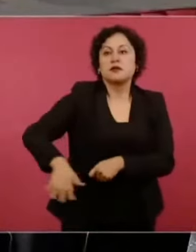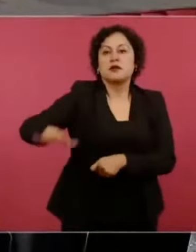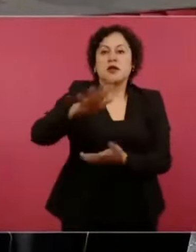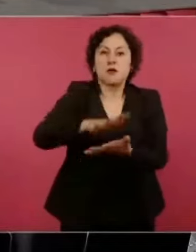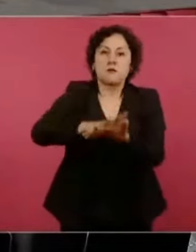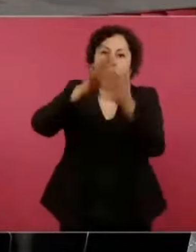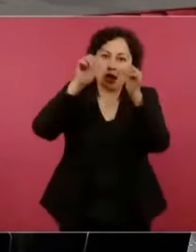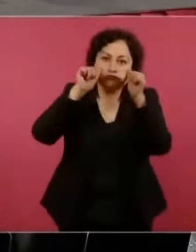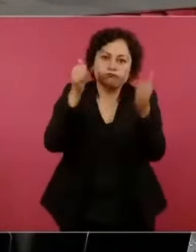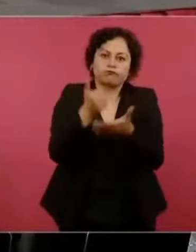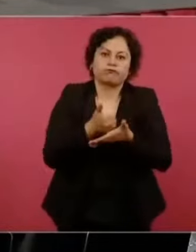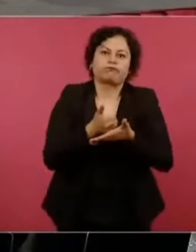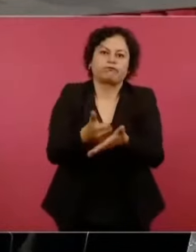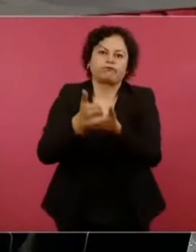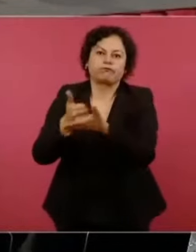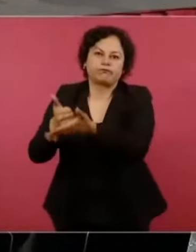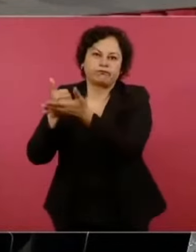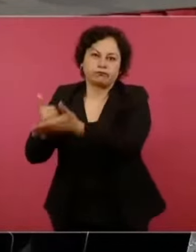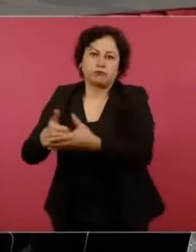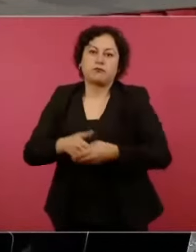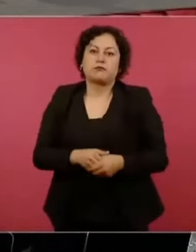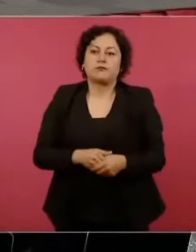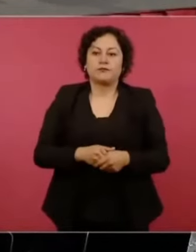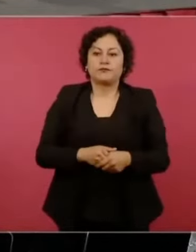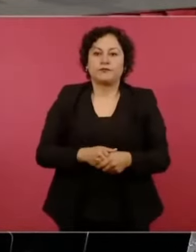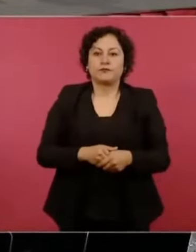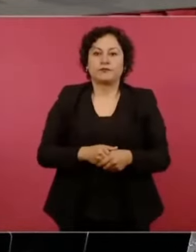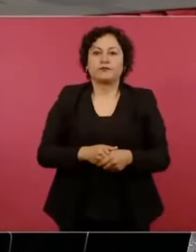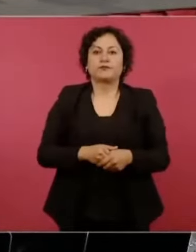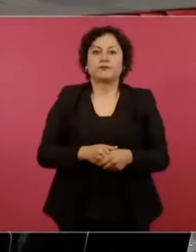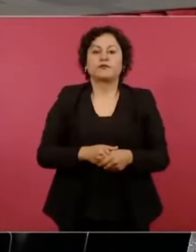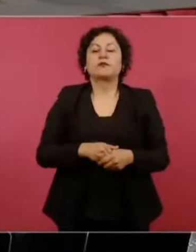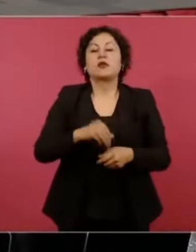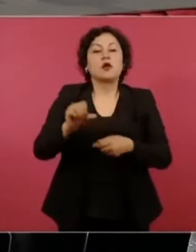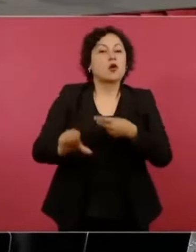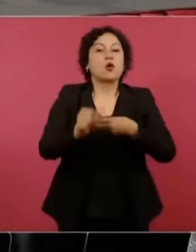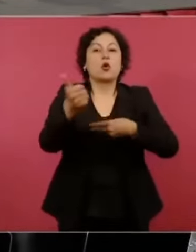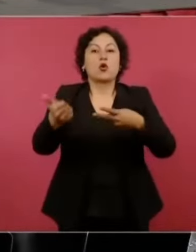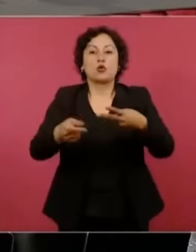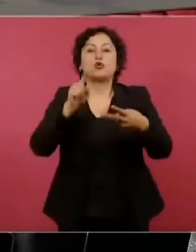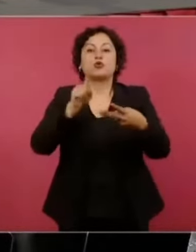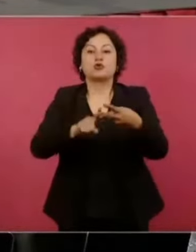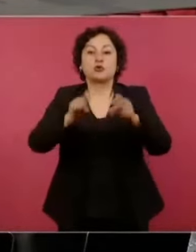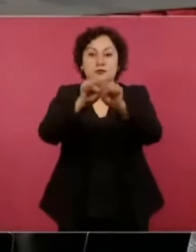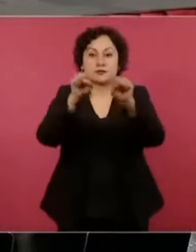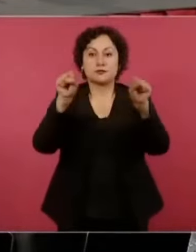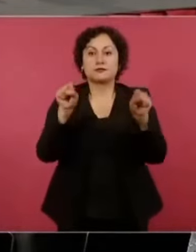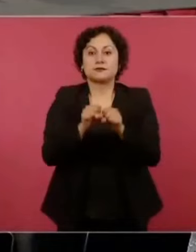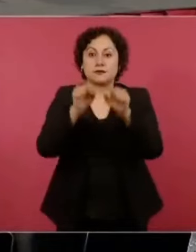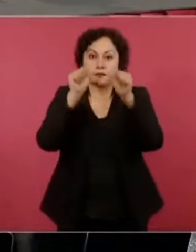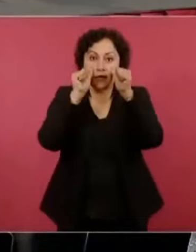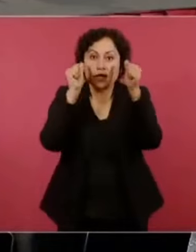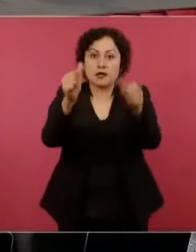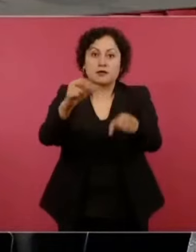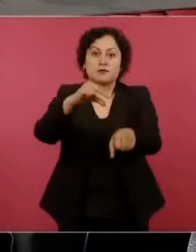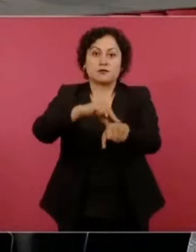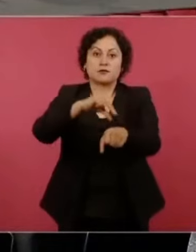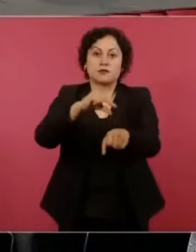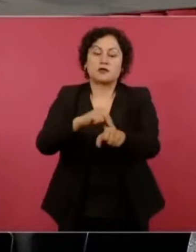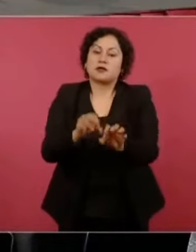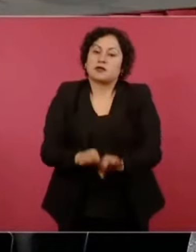El otro punto es el sistema de atención médica necesario en la coyuntura